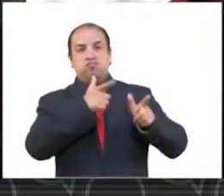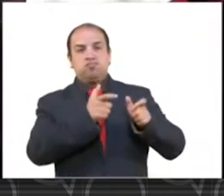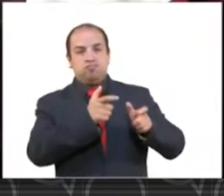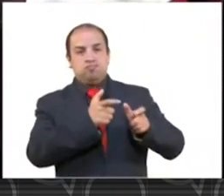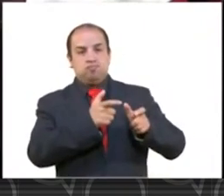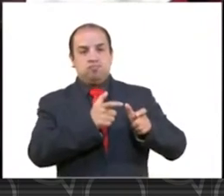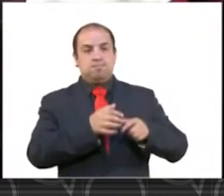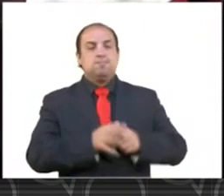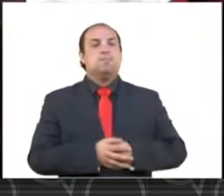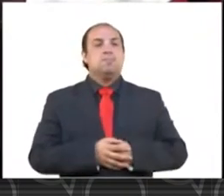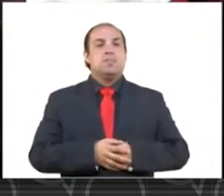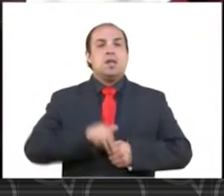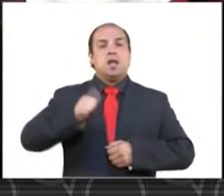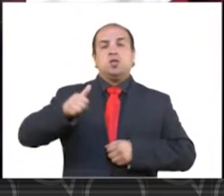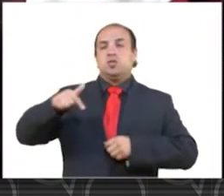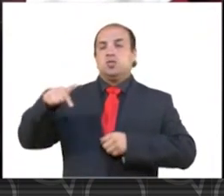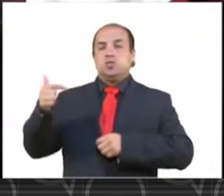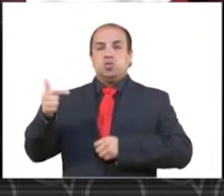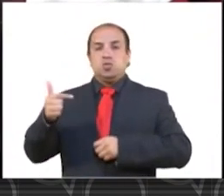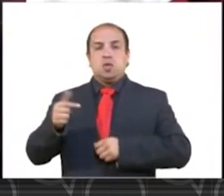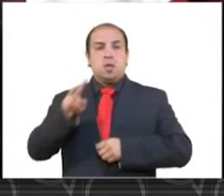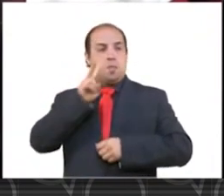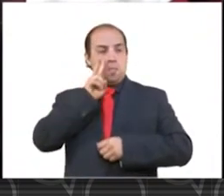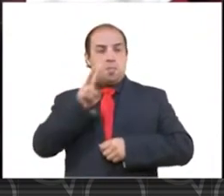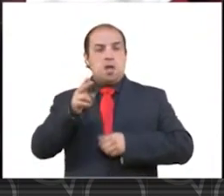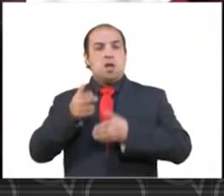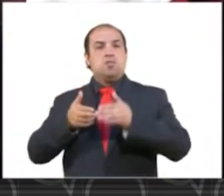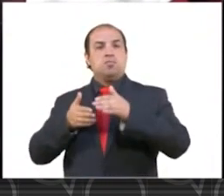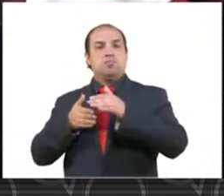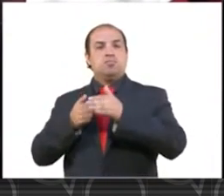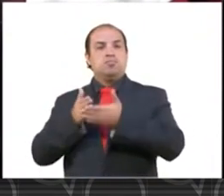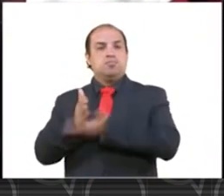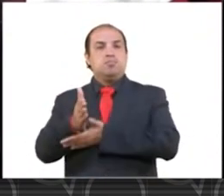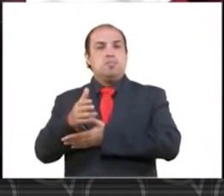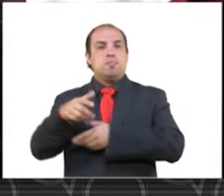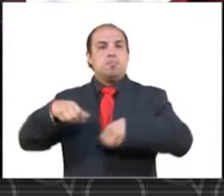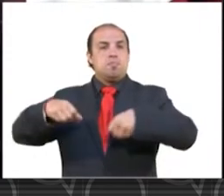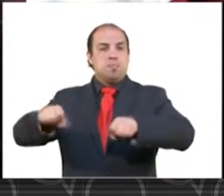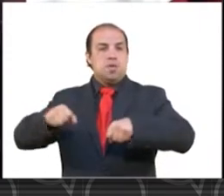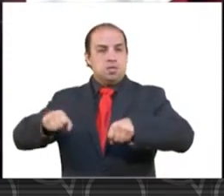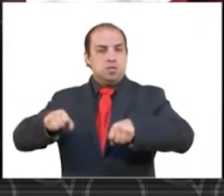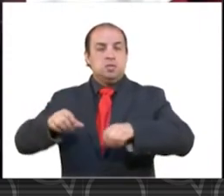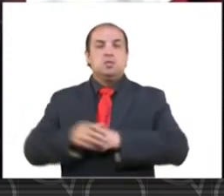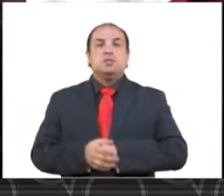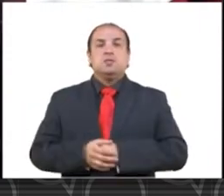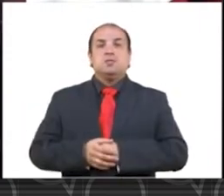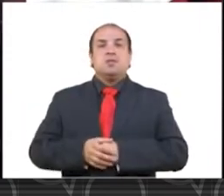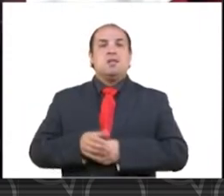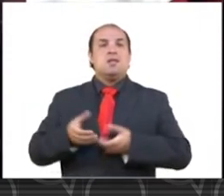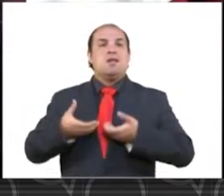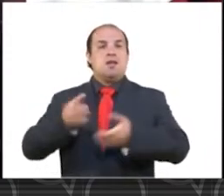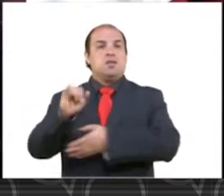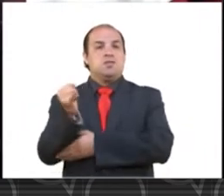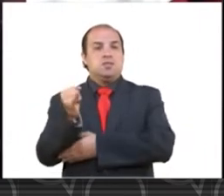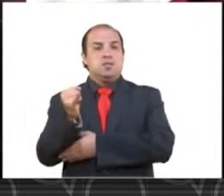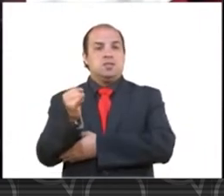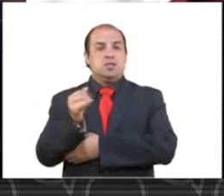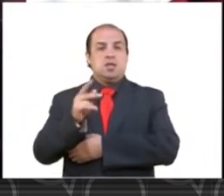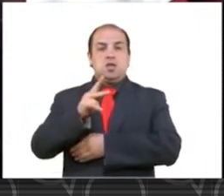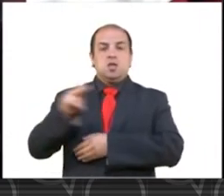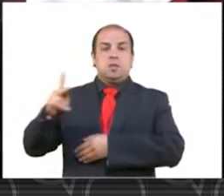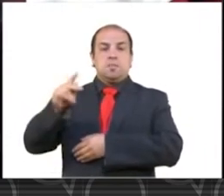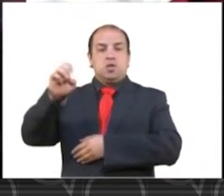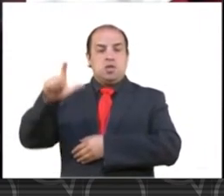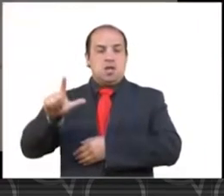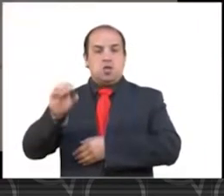las 11.12 minutos, se observa el paso de la motocicleta sobre Avenida Insurgentes al norte Barranca del Muerto y Parroquia